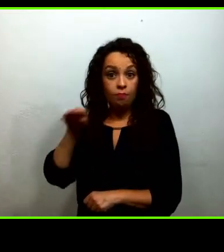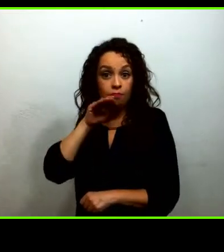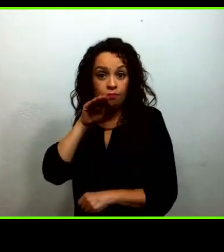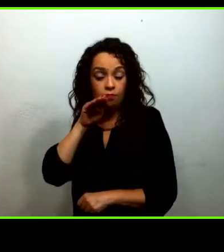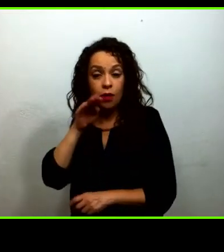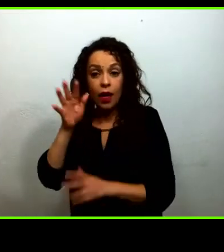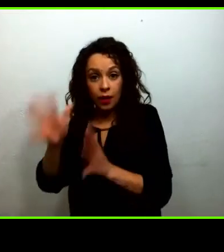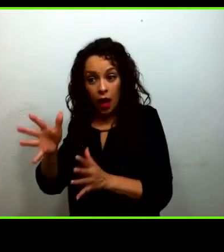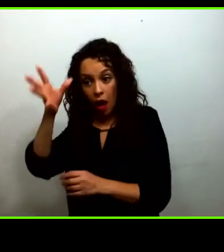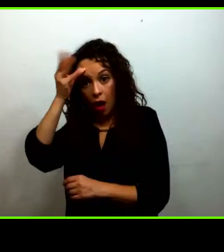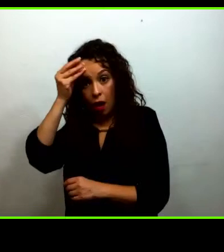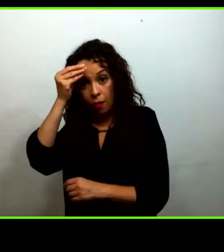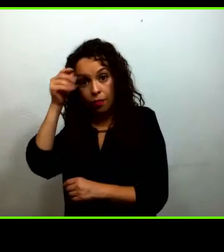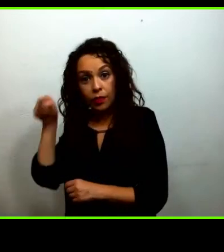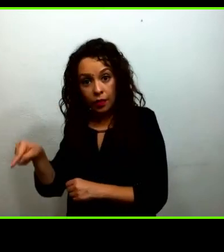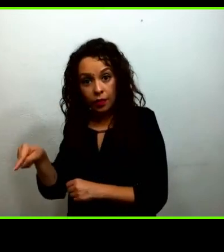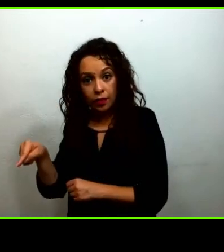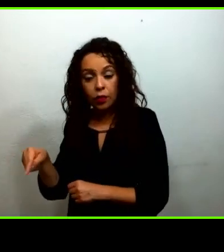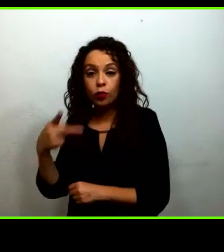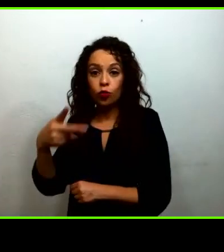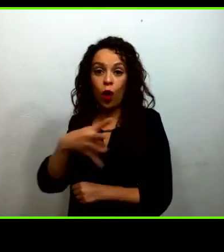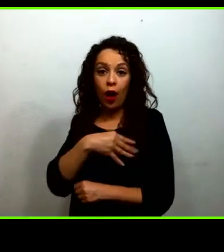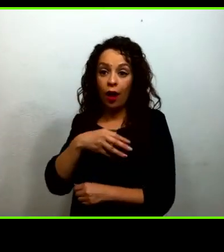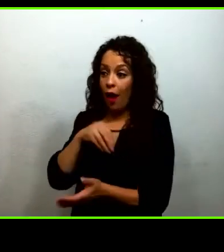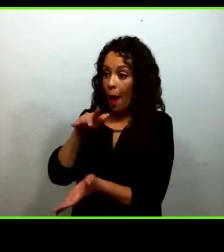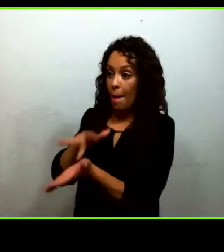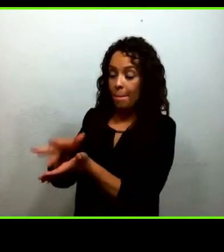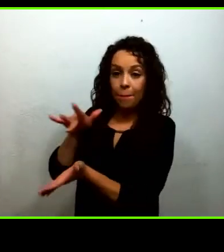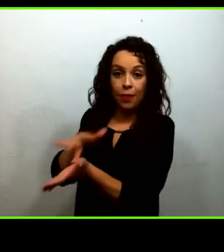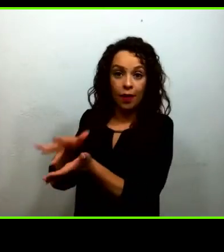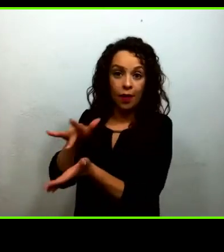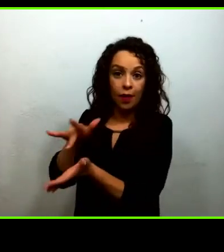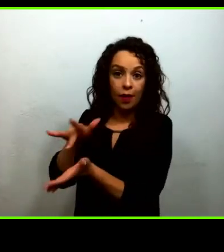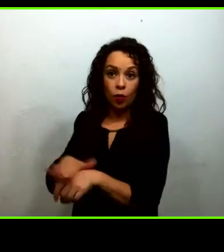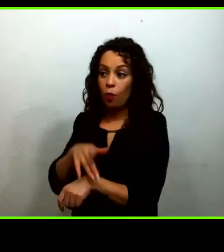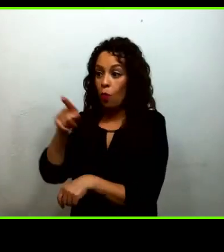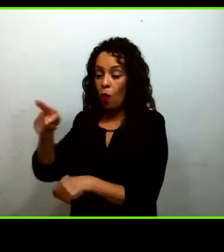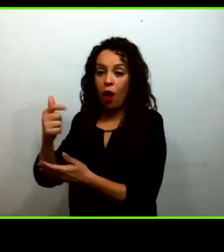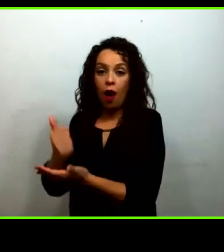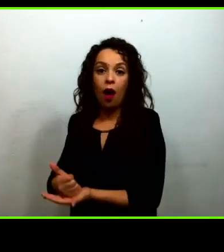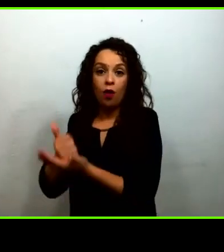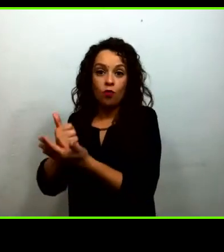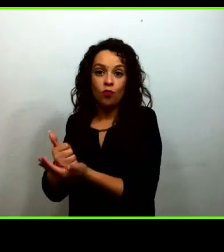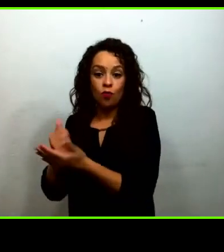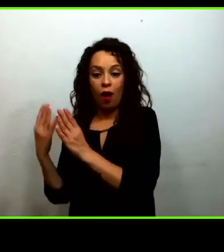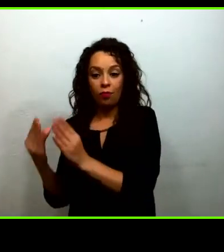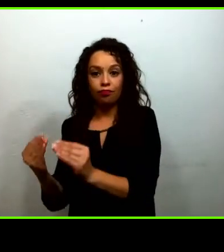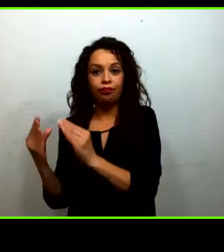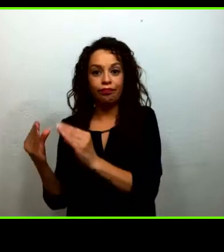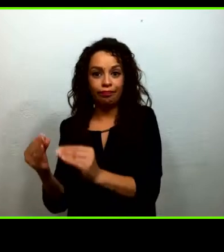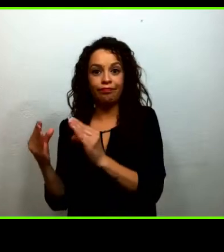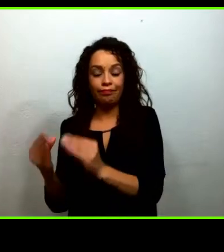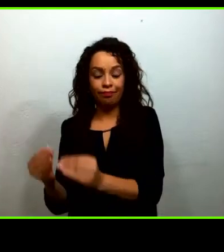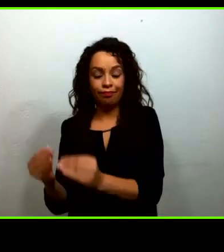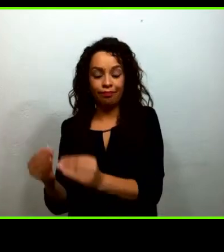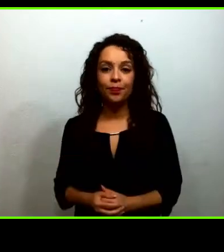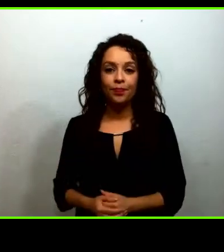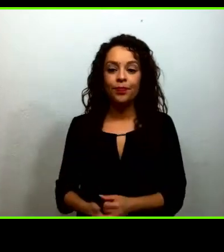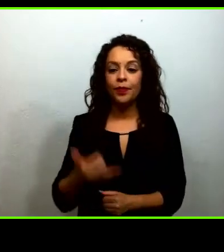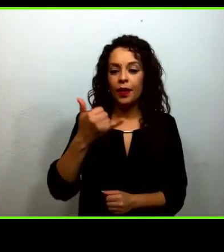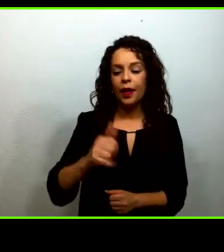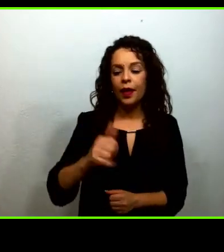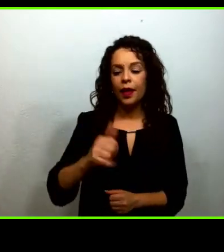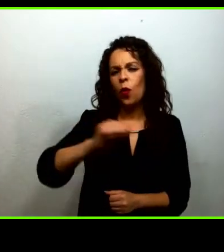apoyada por su hija que le había dado tutoría. Y hubo una frase más que quiero compartirles